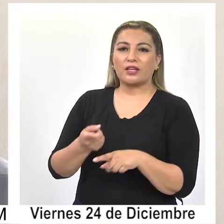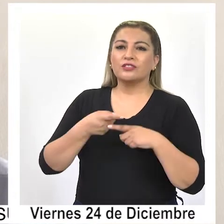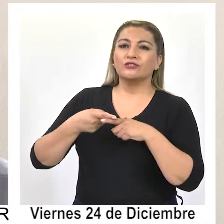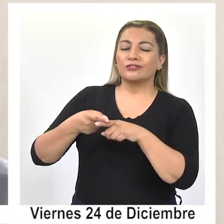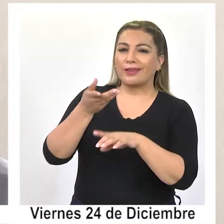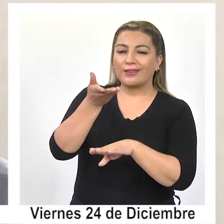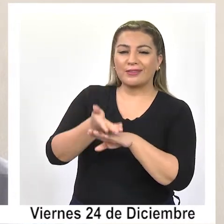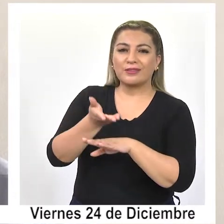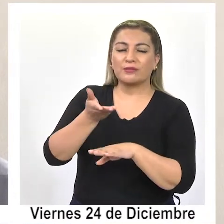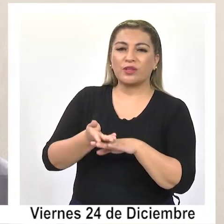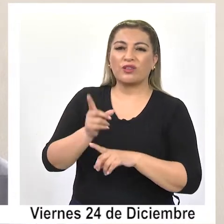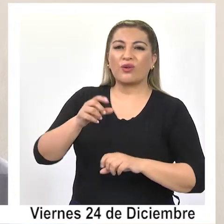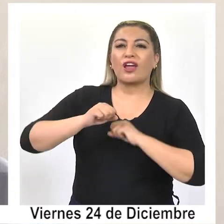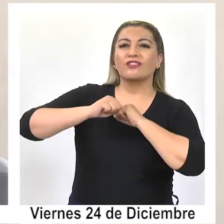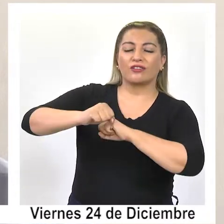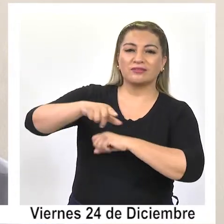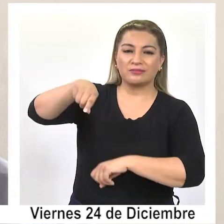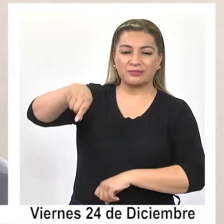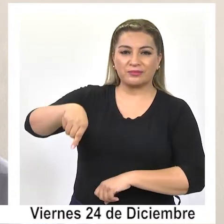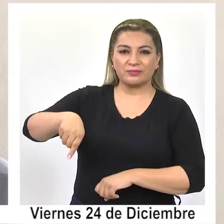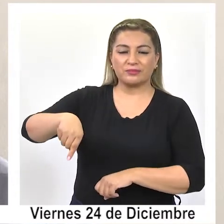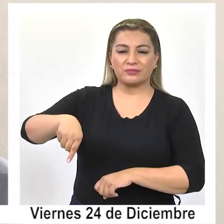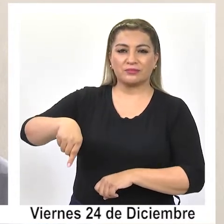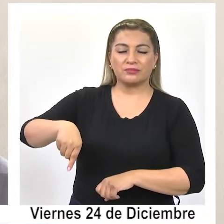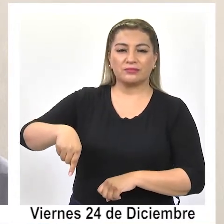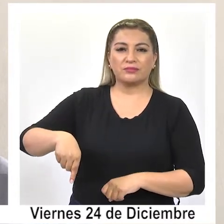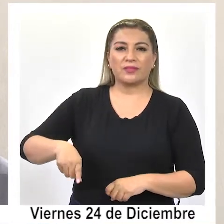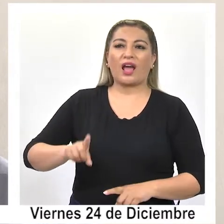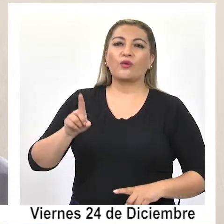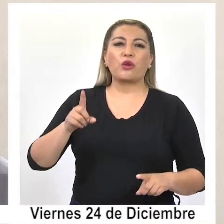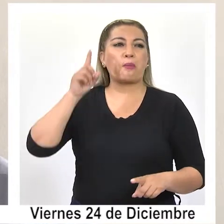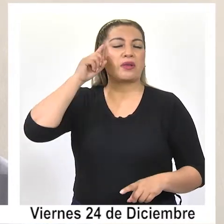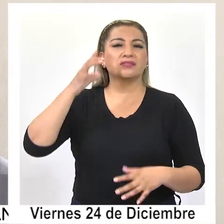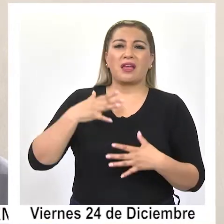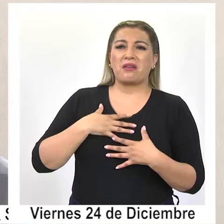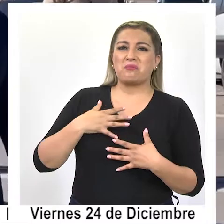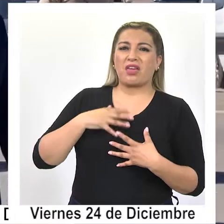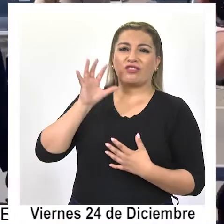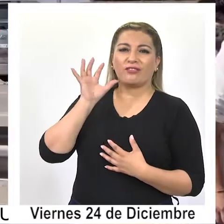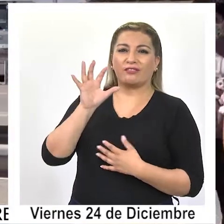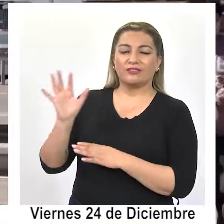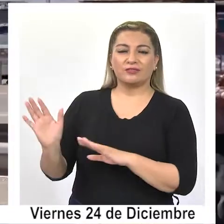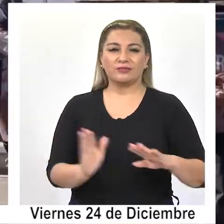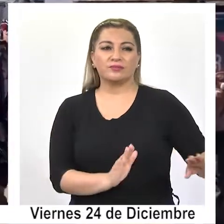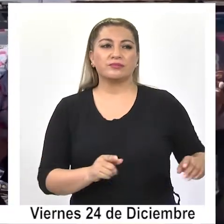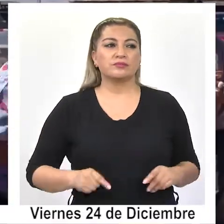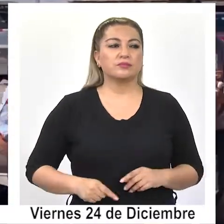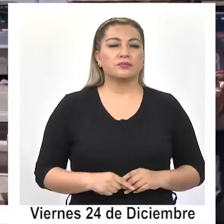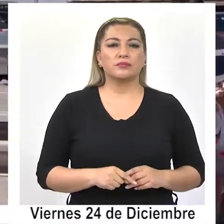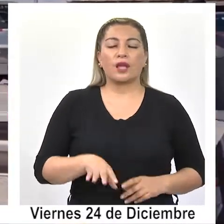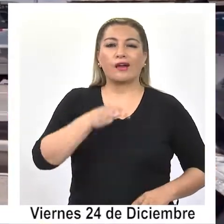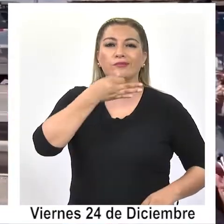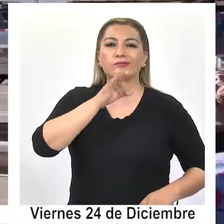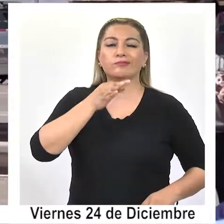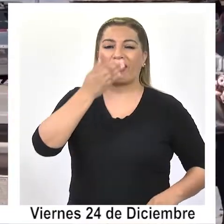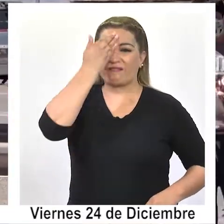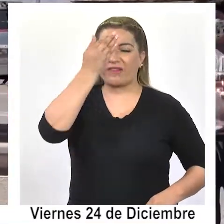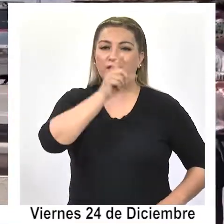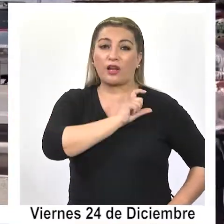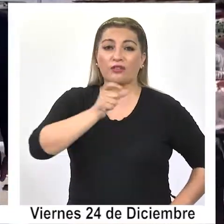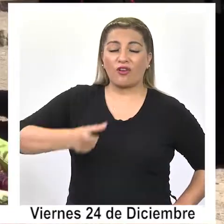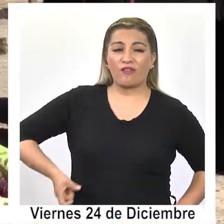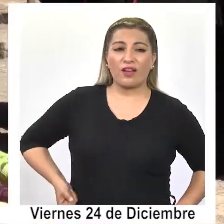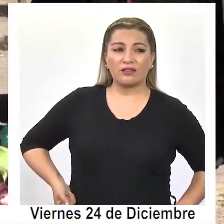sociedad en términos que se rechazó el discurso del miedo y el discurso del odio. Durante su discurso ante los gobernadores